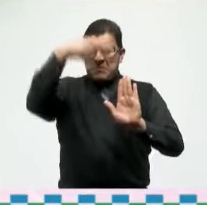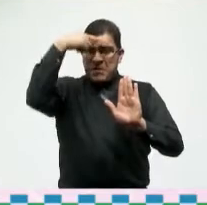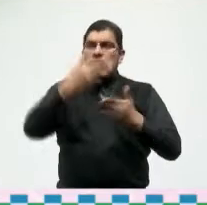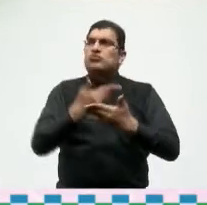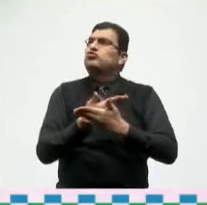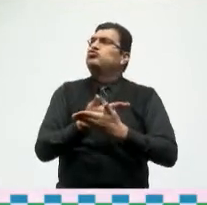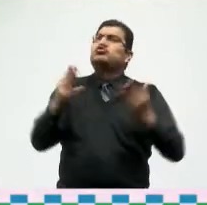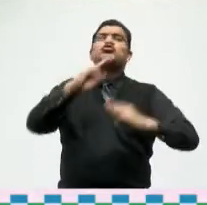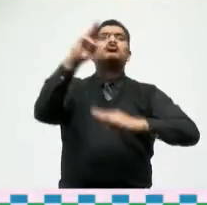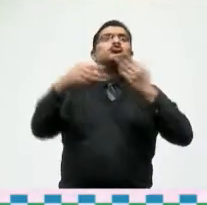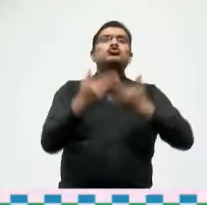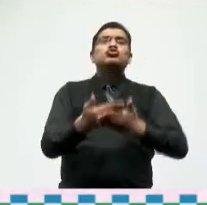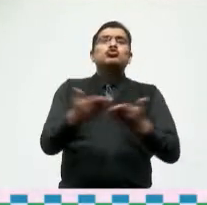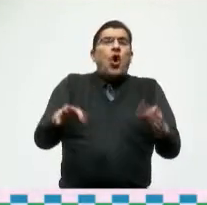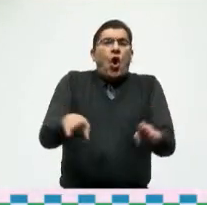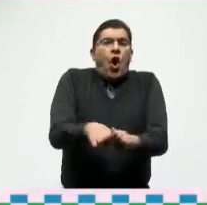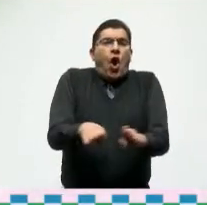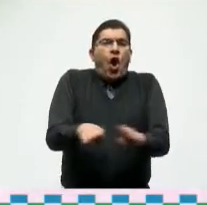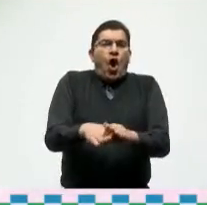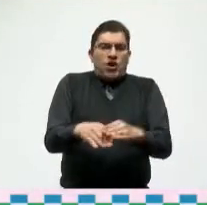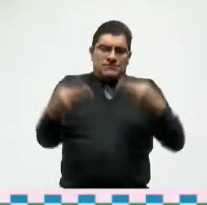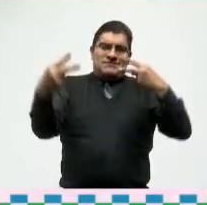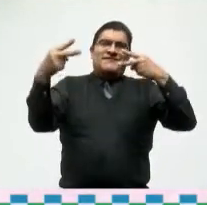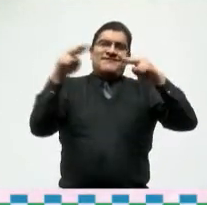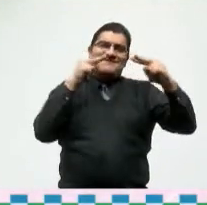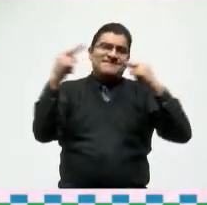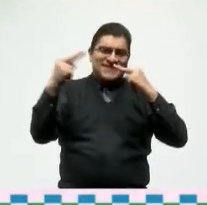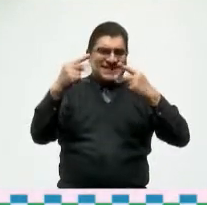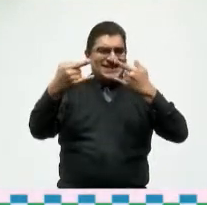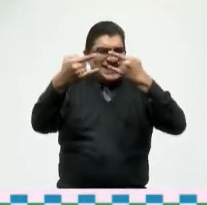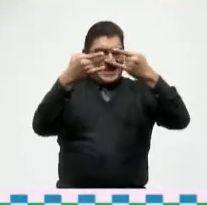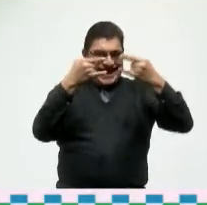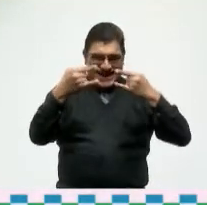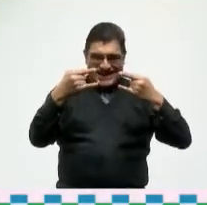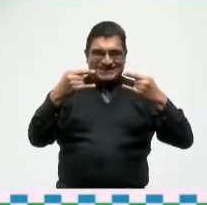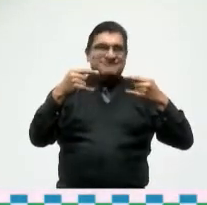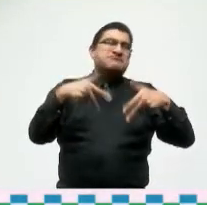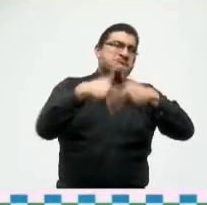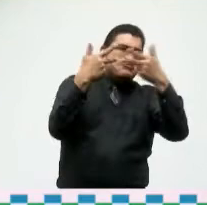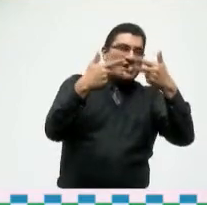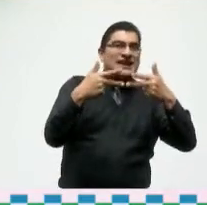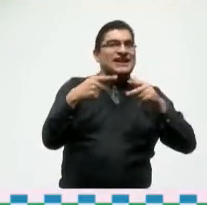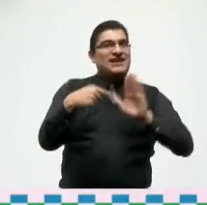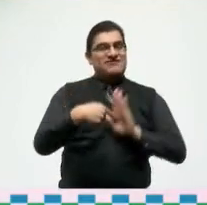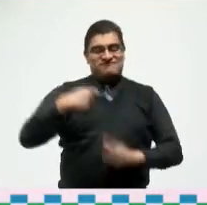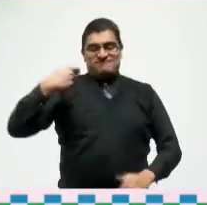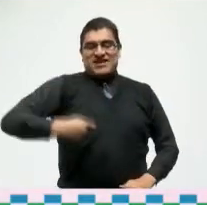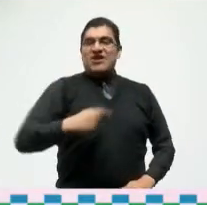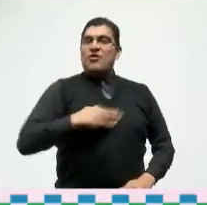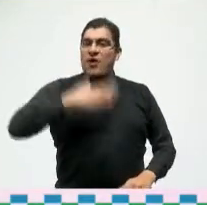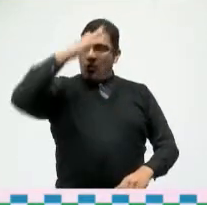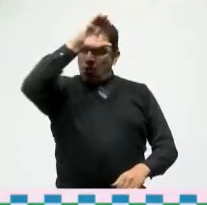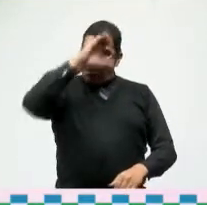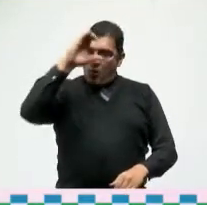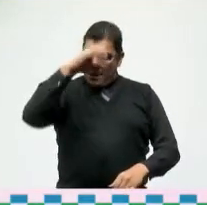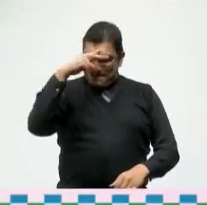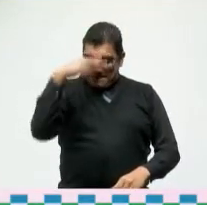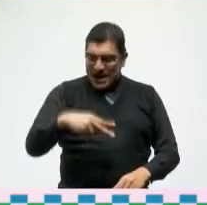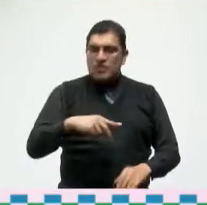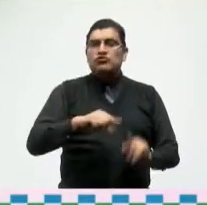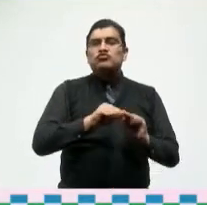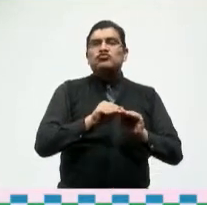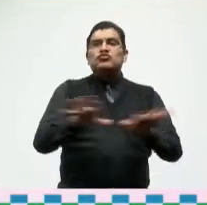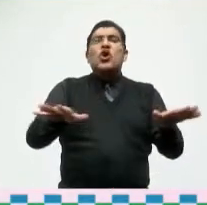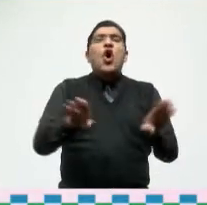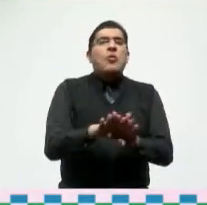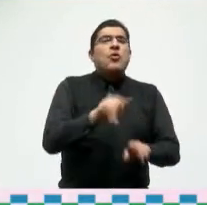y al mundo por medio de las plataformas virtuales la identidad cultural de nuestro país a través de sitios